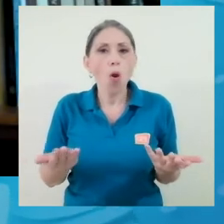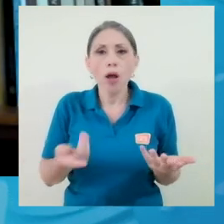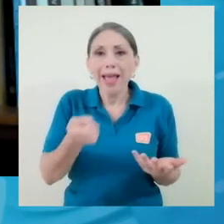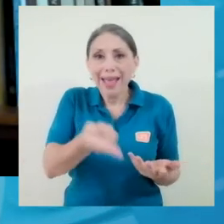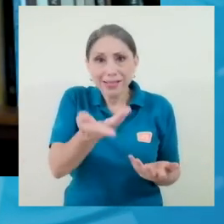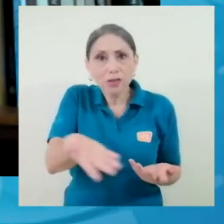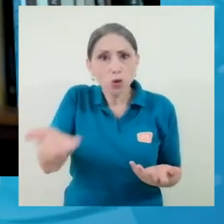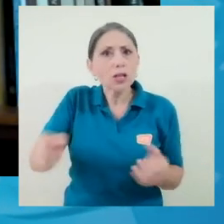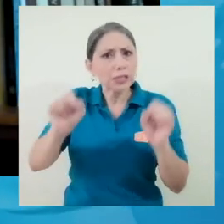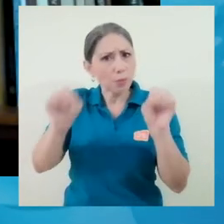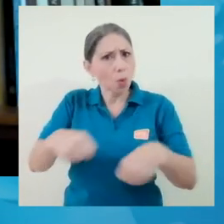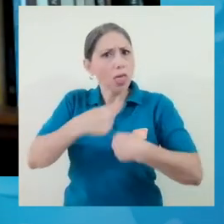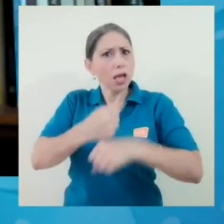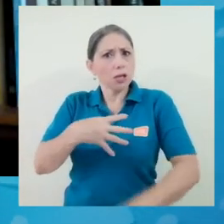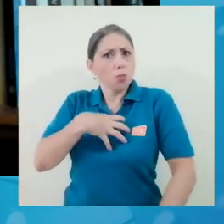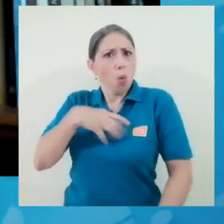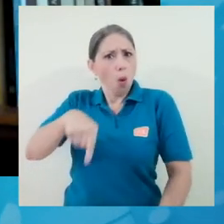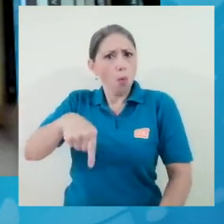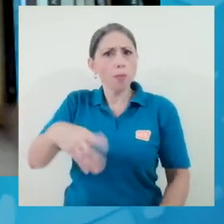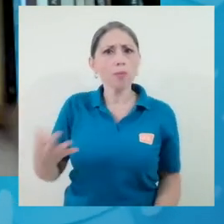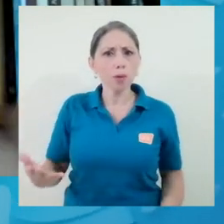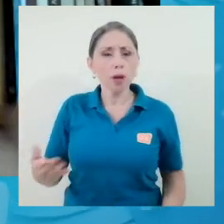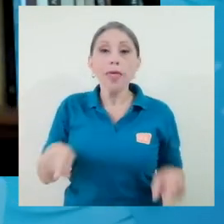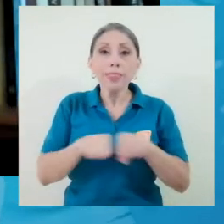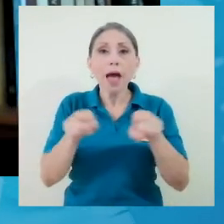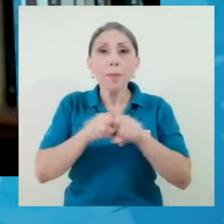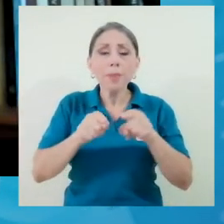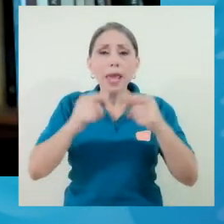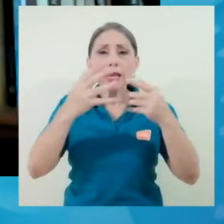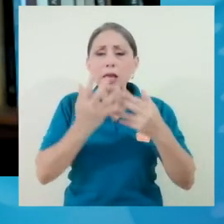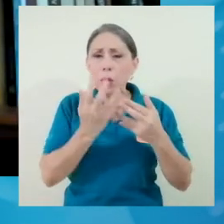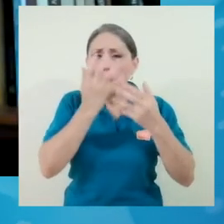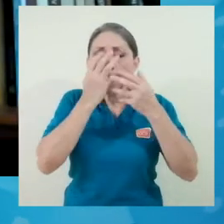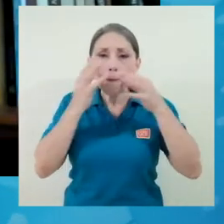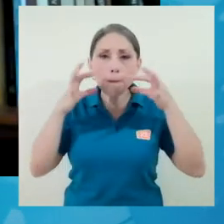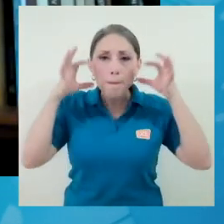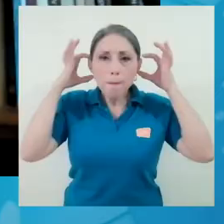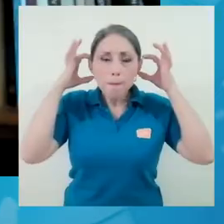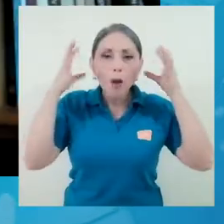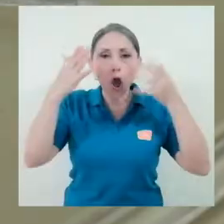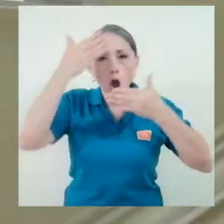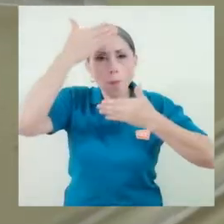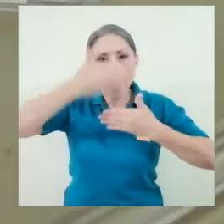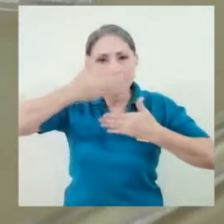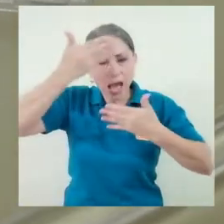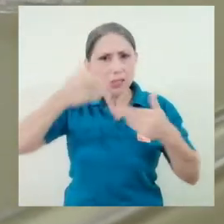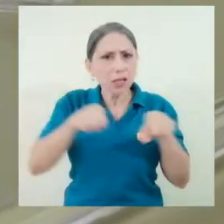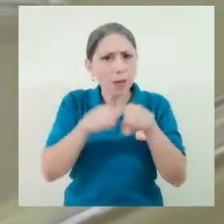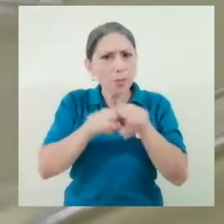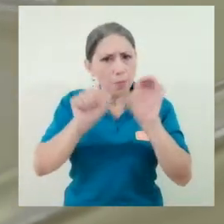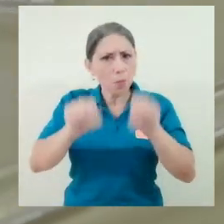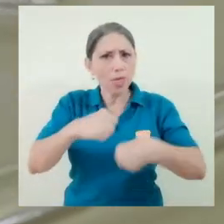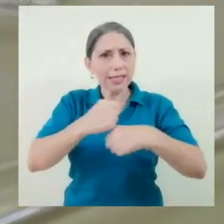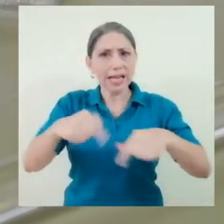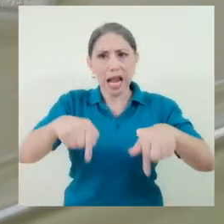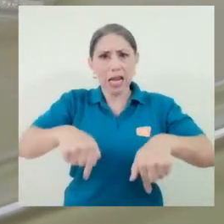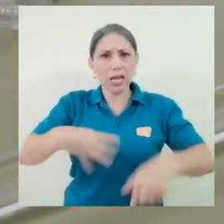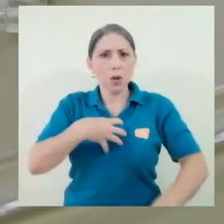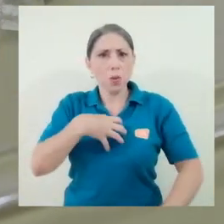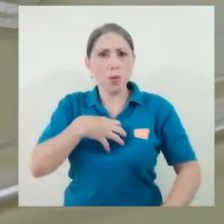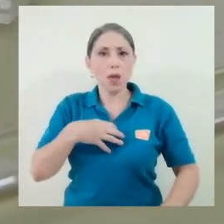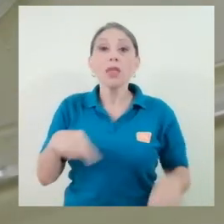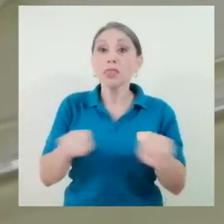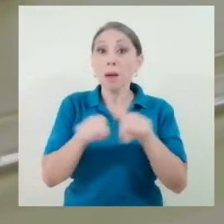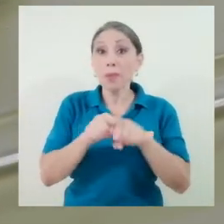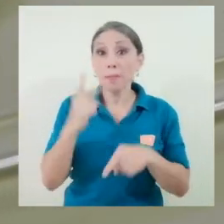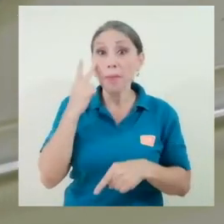suministro se pueden producir, las máscaras también se pueden producir localmente. Hay incluso ejemplos, si lo vemos ahora en la